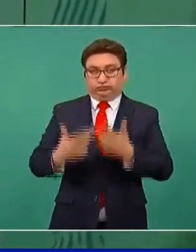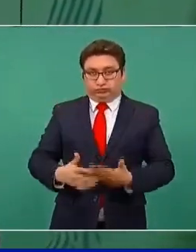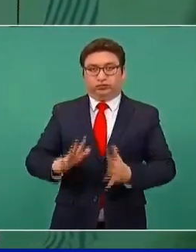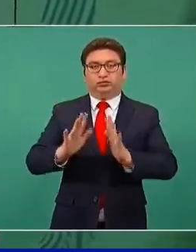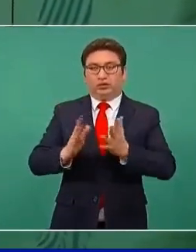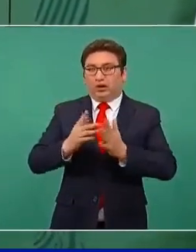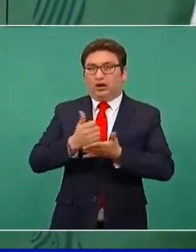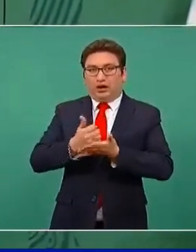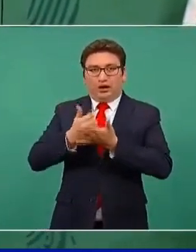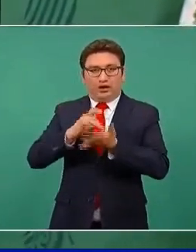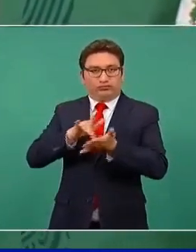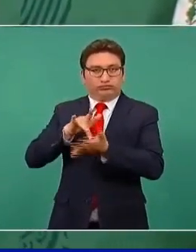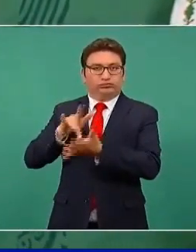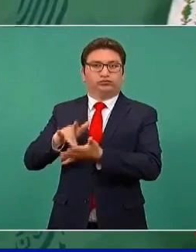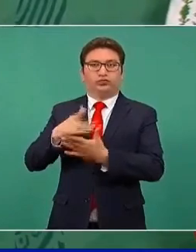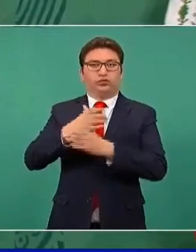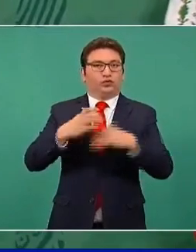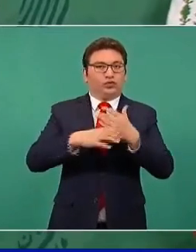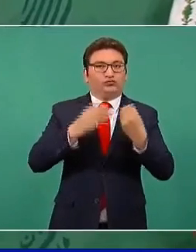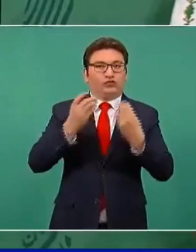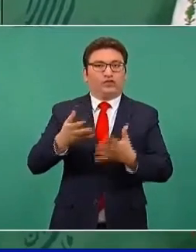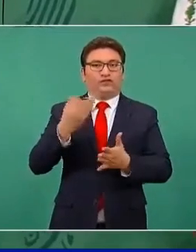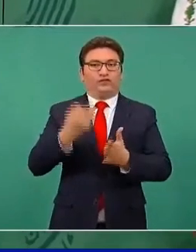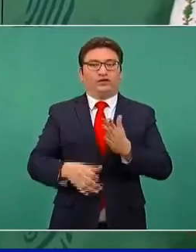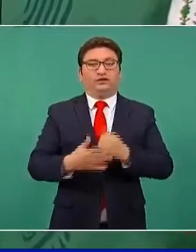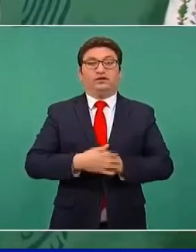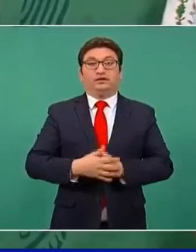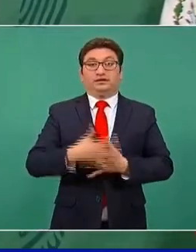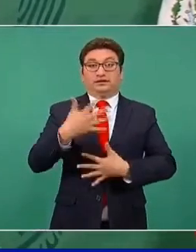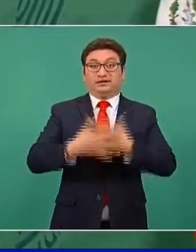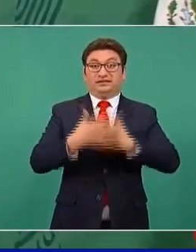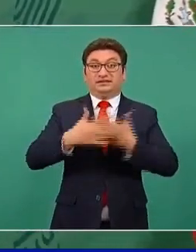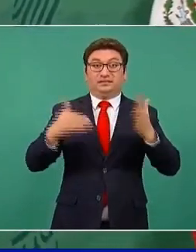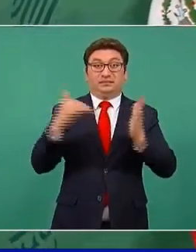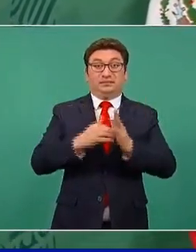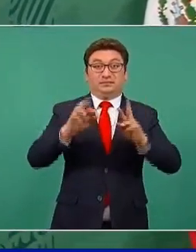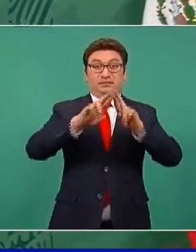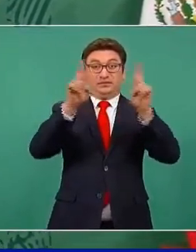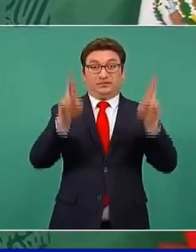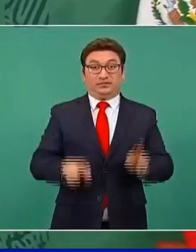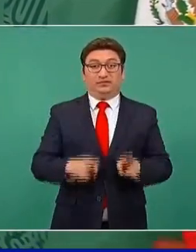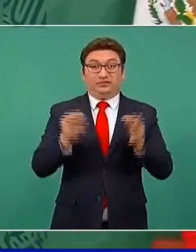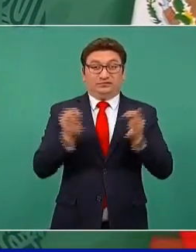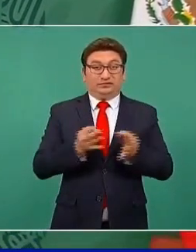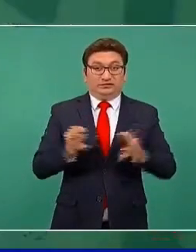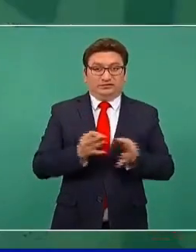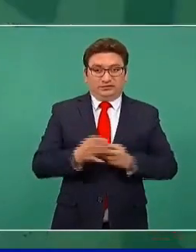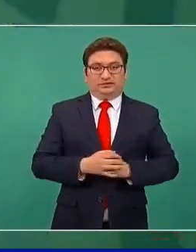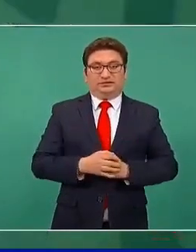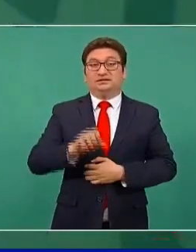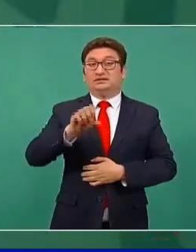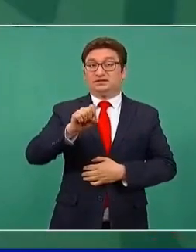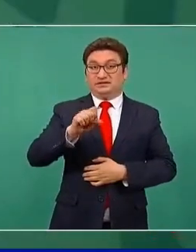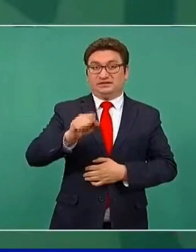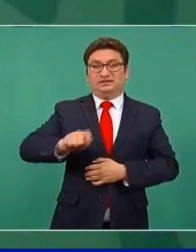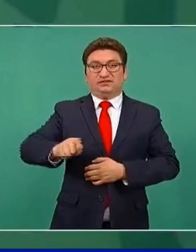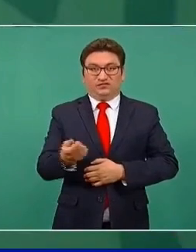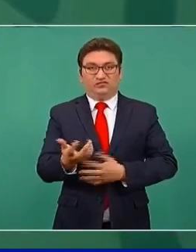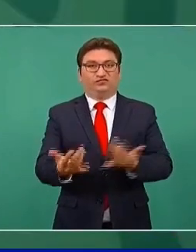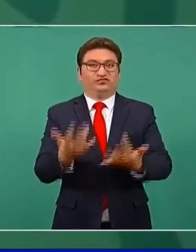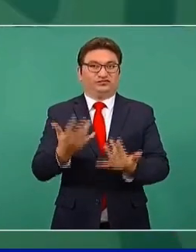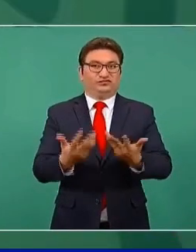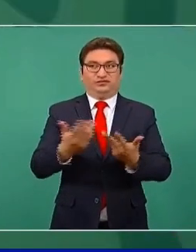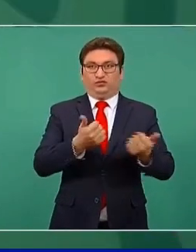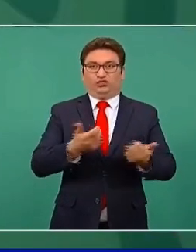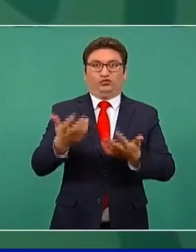15 mil refrigeradores y 60 estufos, claro, ya